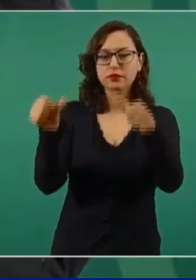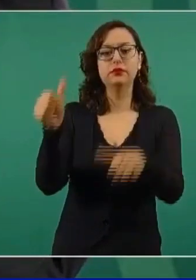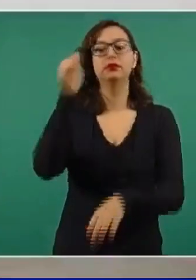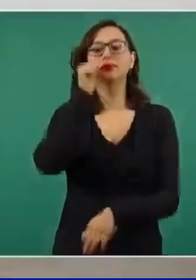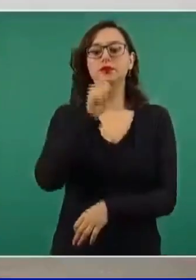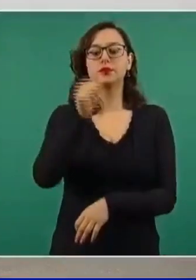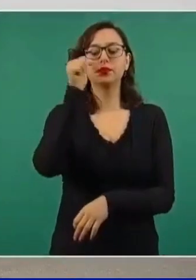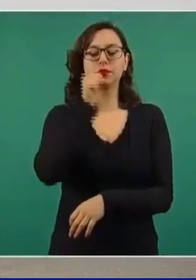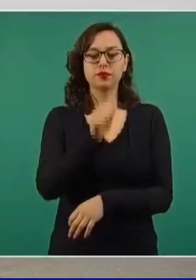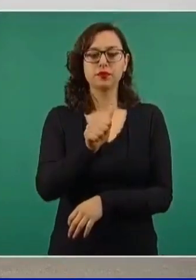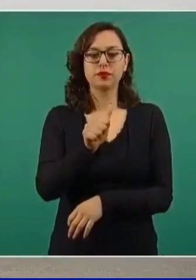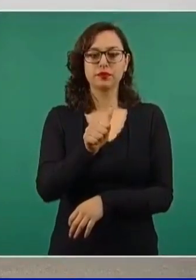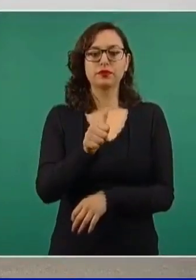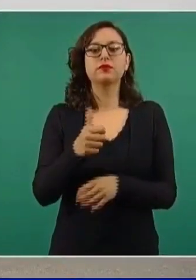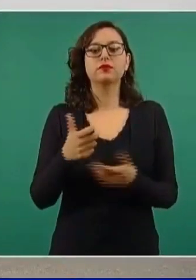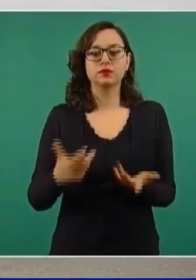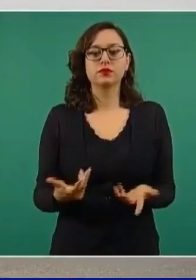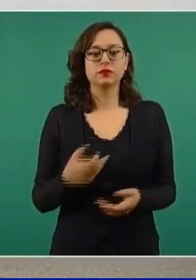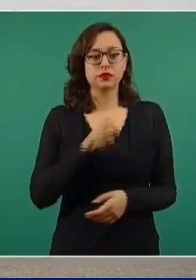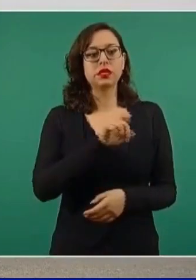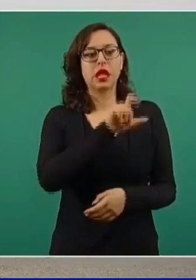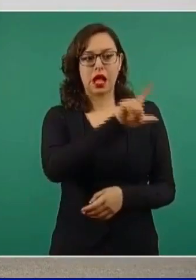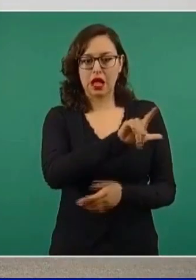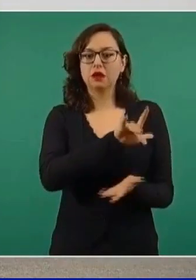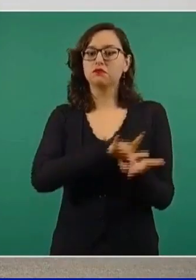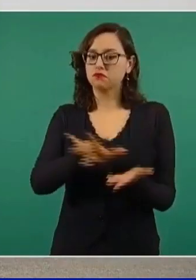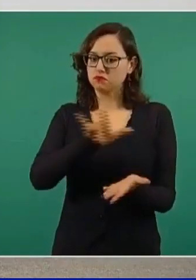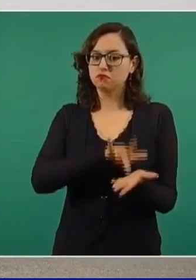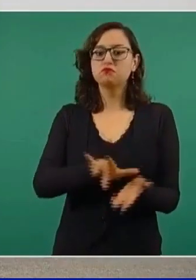Entonces, vamos a contar con el apoyo.